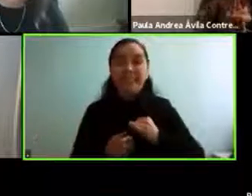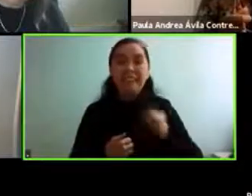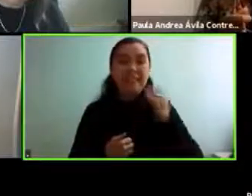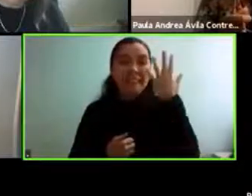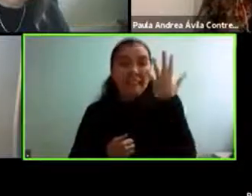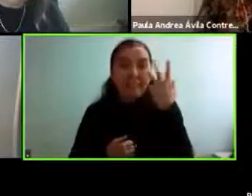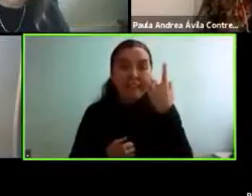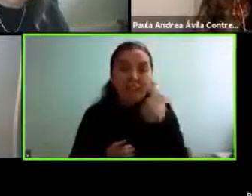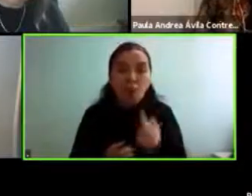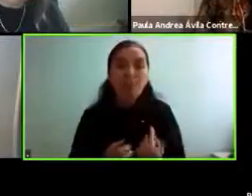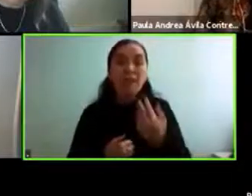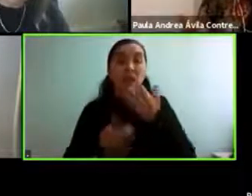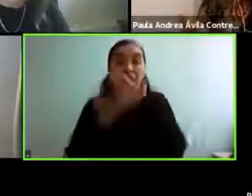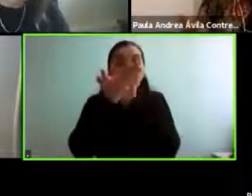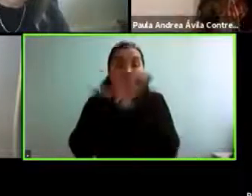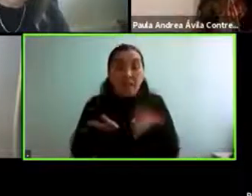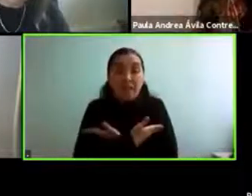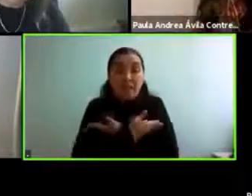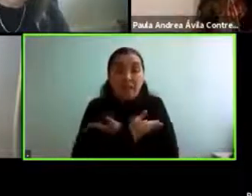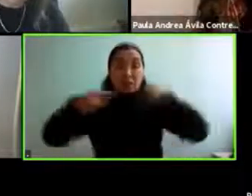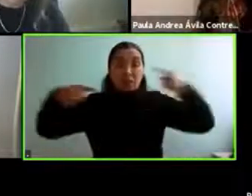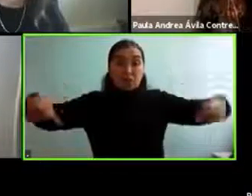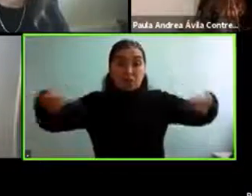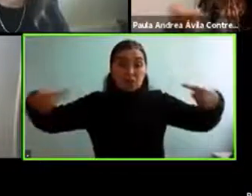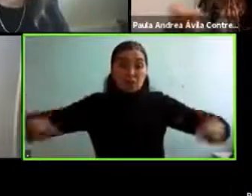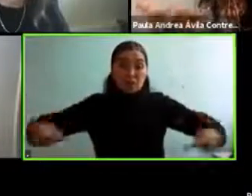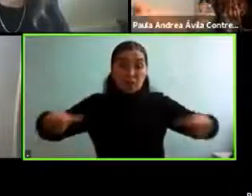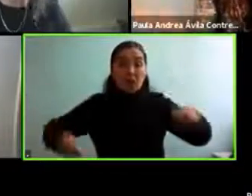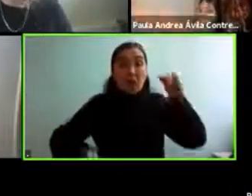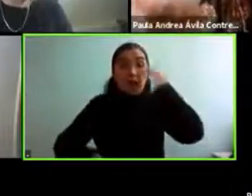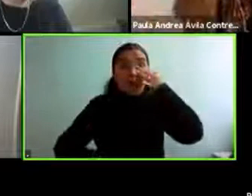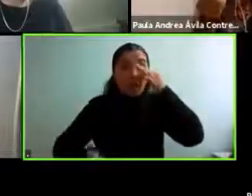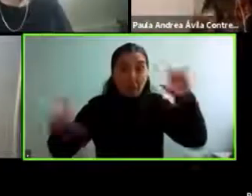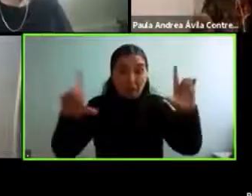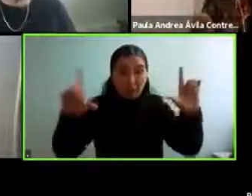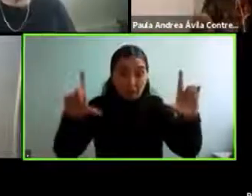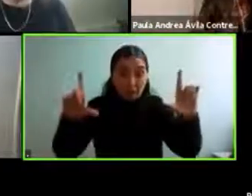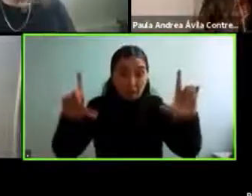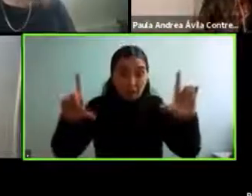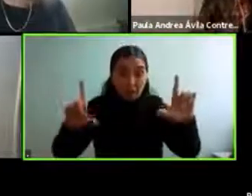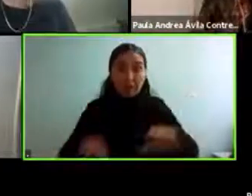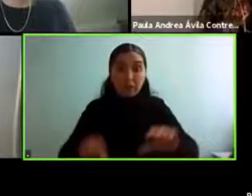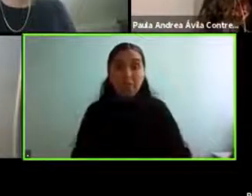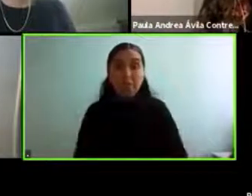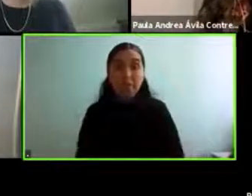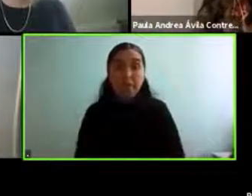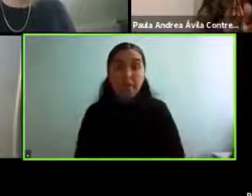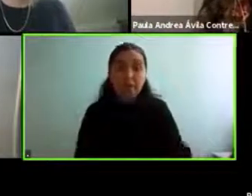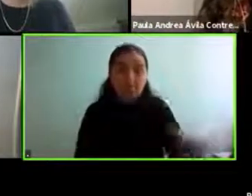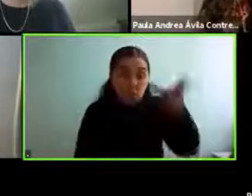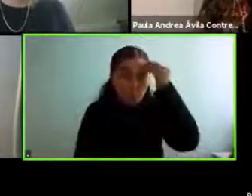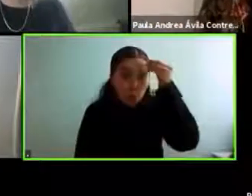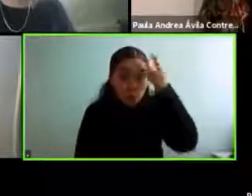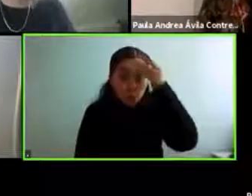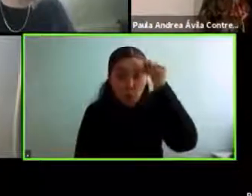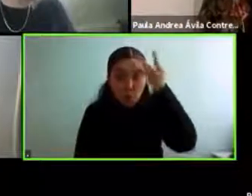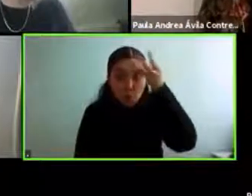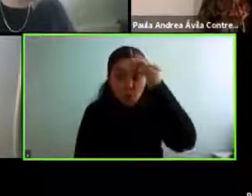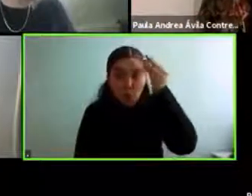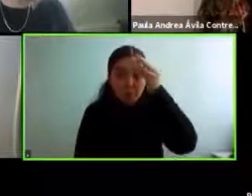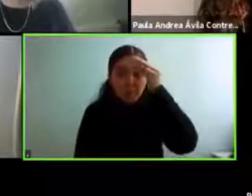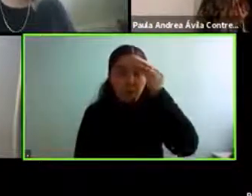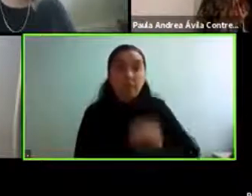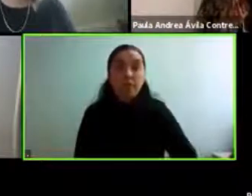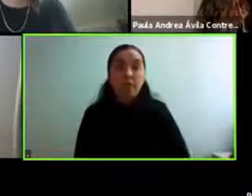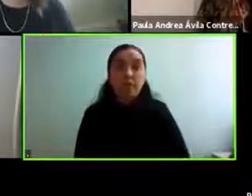sentado en una silla viendo televisión además viendo absorbiendo todas las noticias de la crisis sanitaria que está ocurriendo